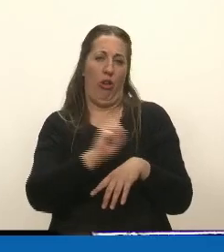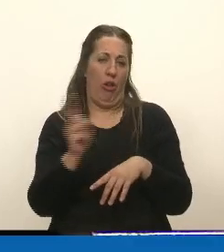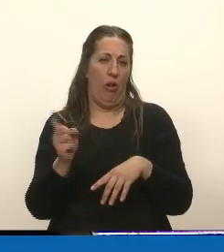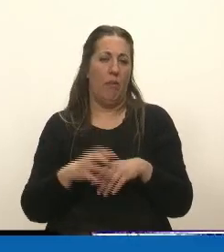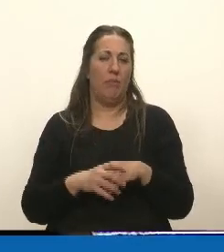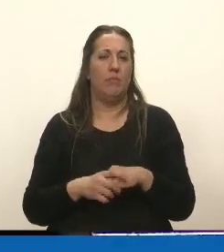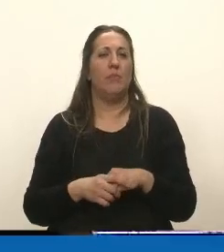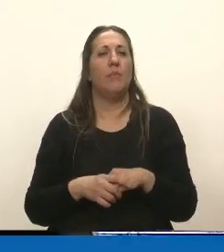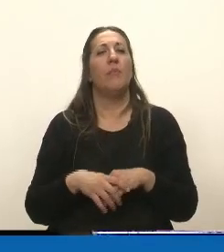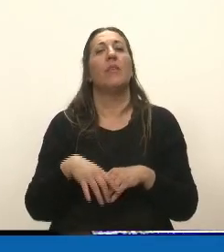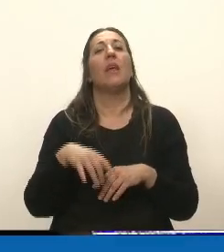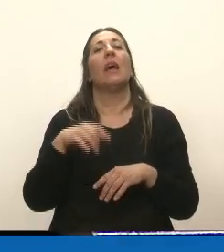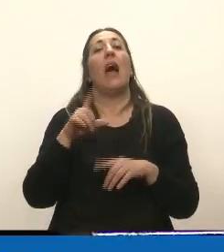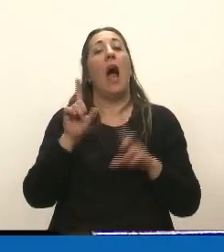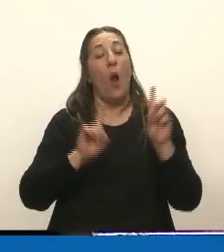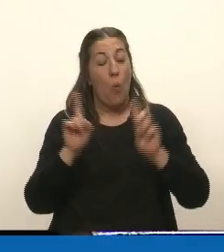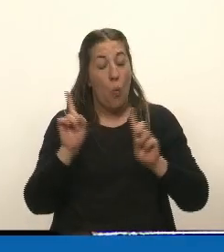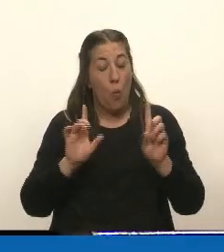Algunos, y ya para terminar,